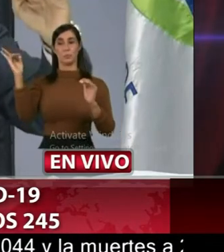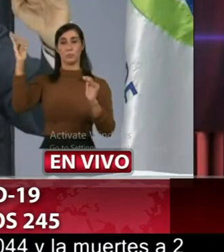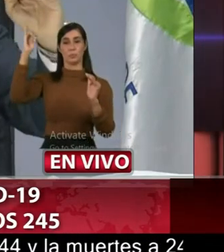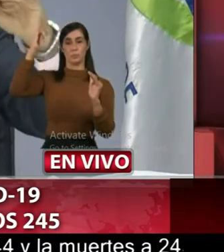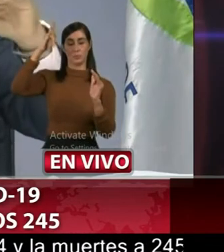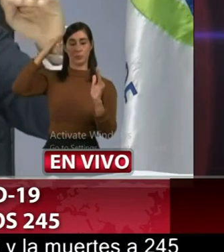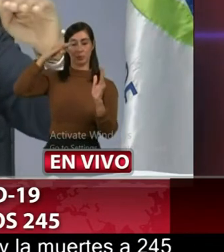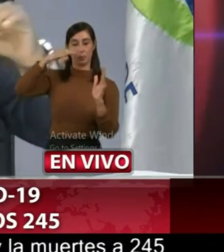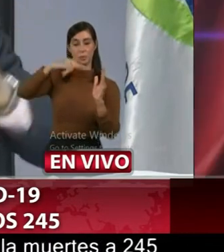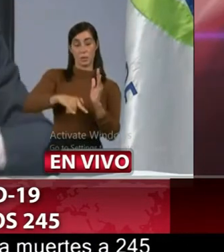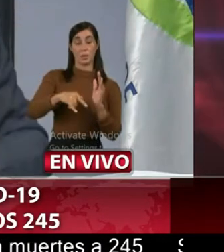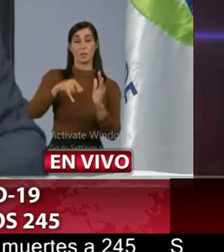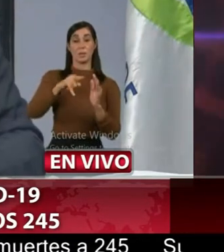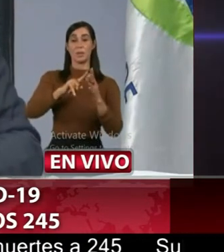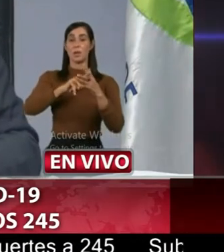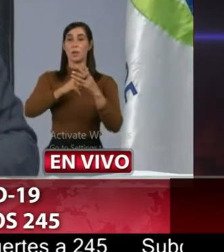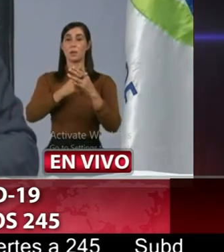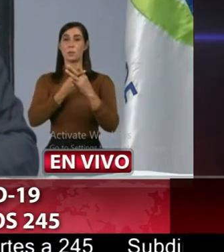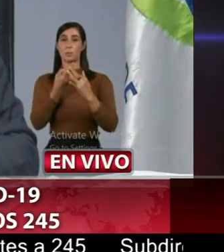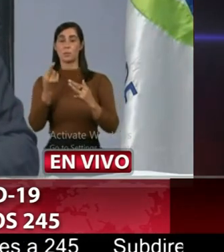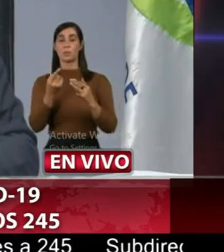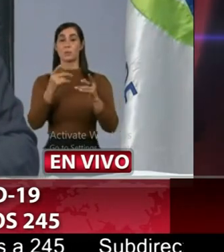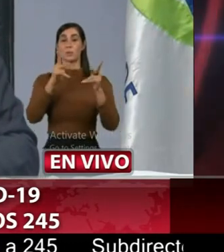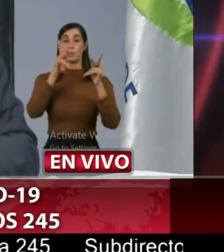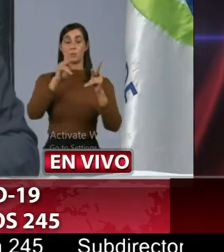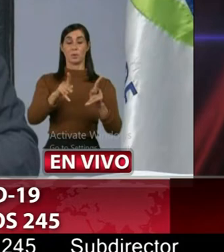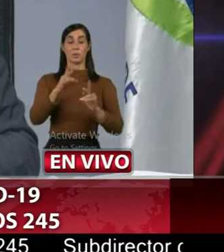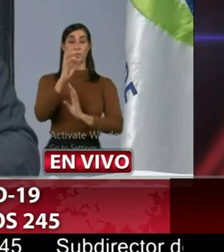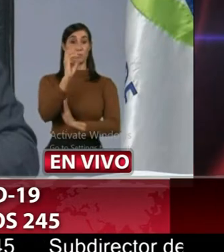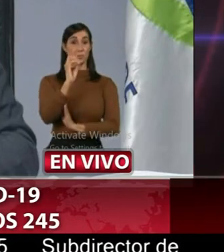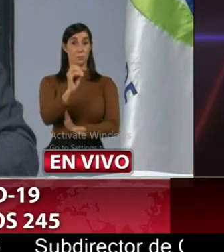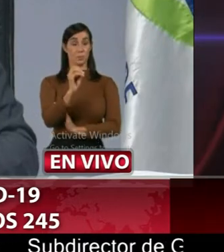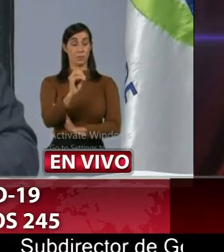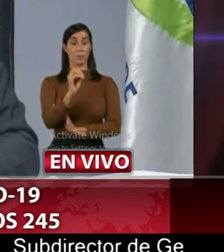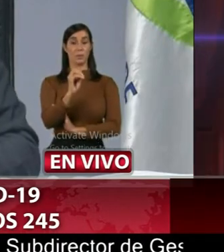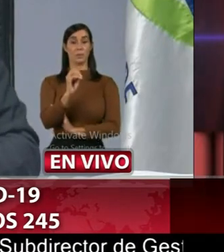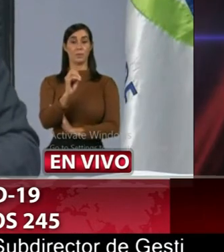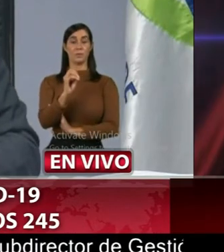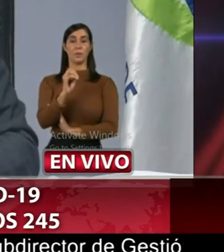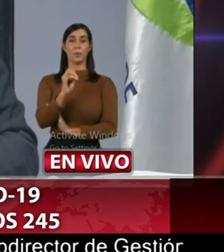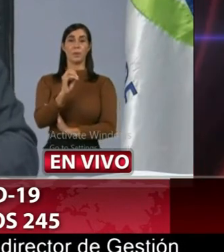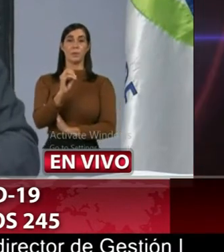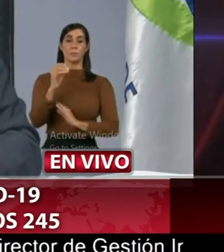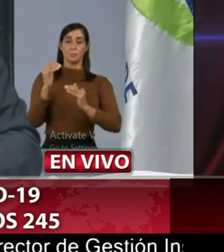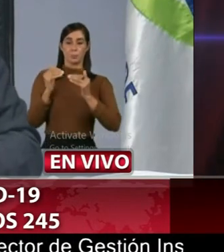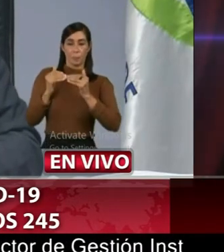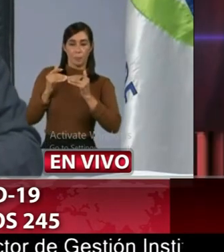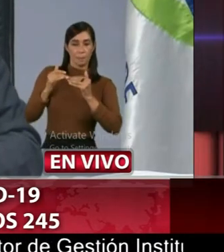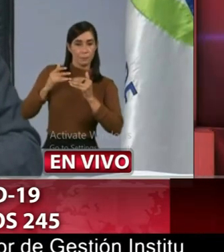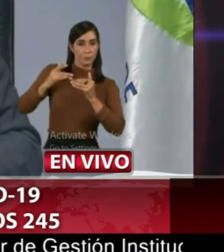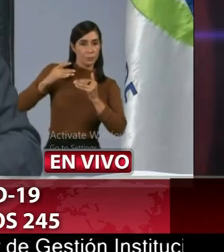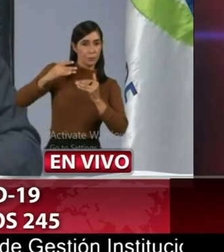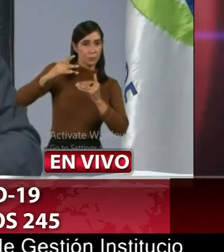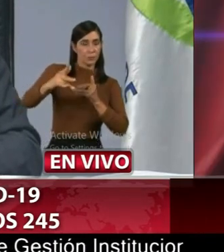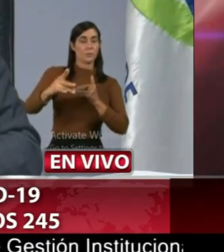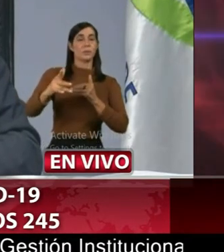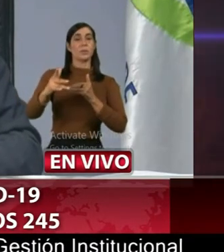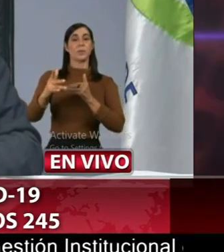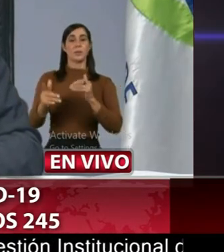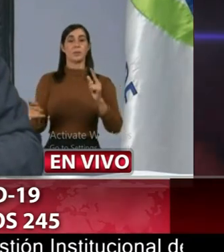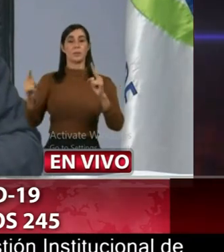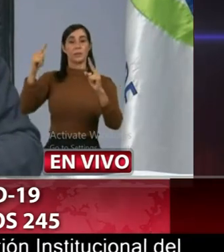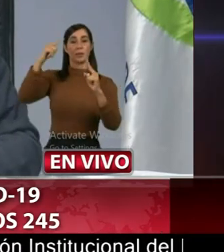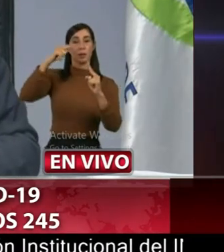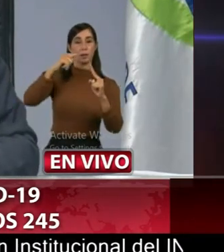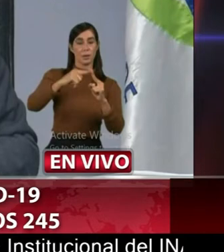donde empezamos con el caso cero y los subsiguientes en la etapa hasta